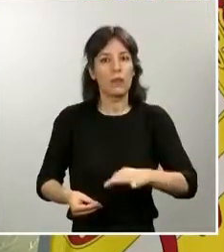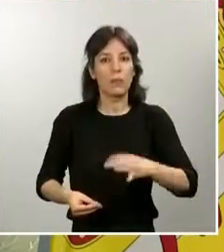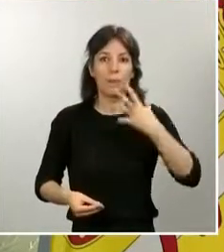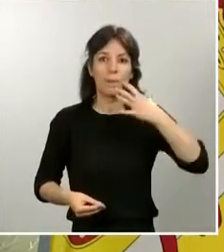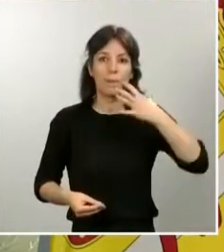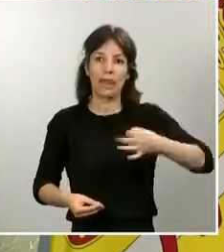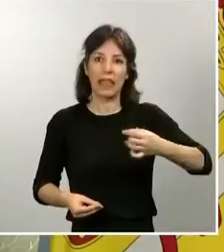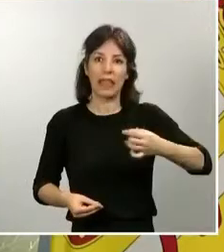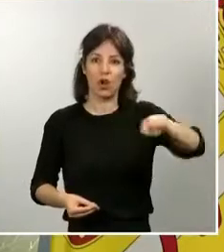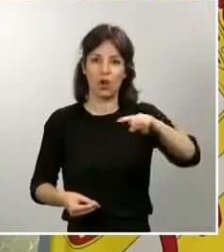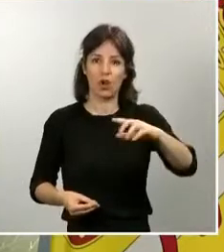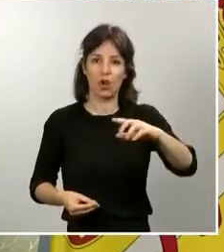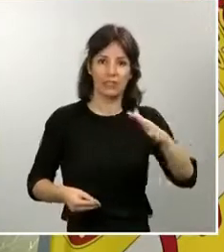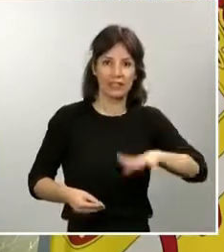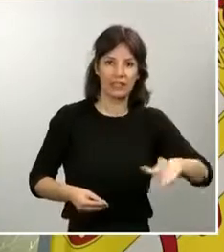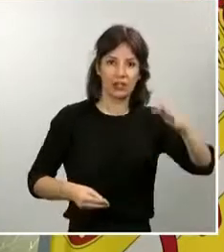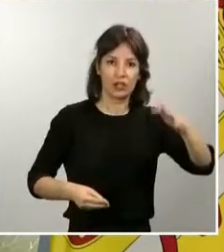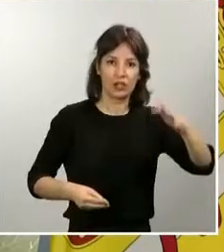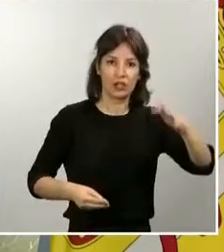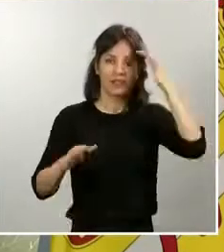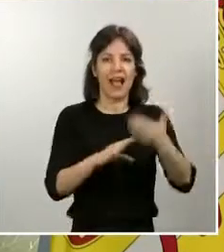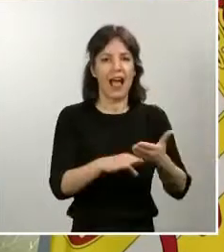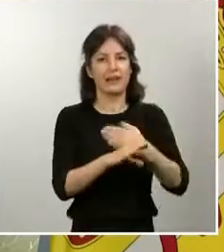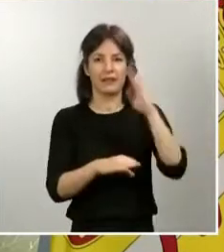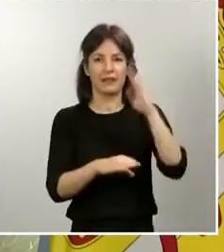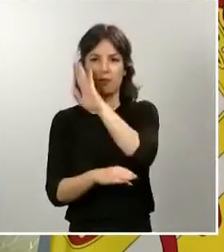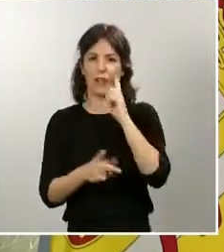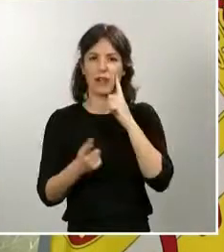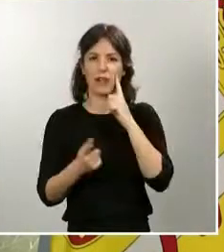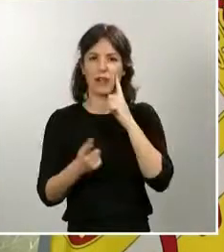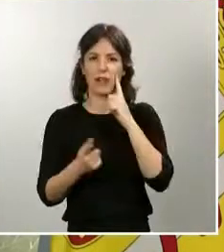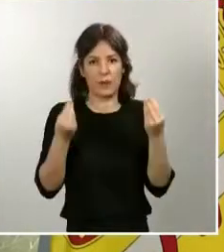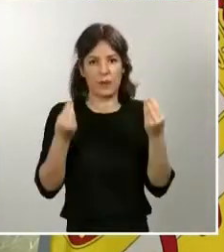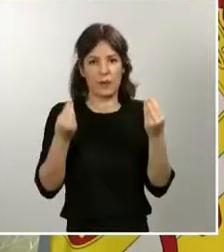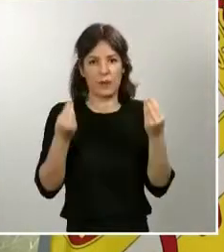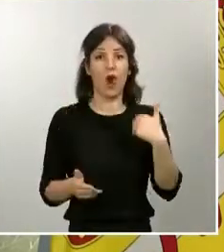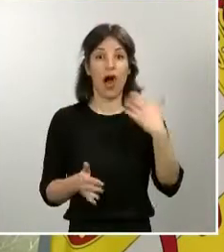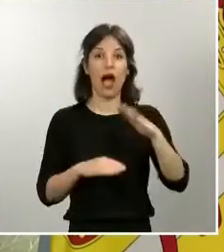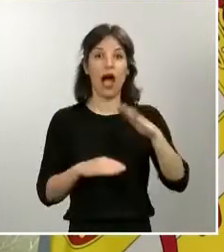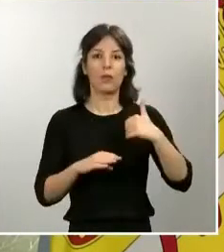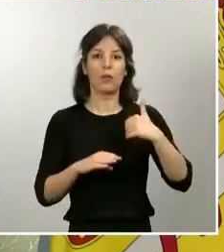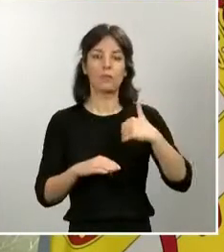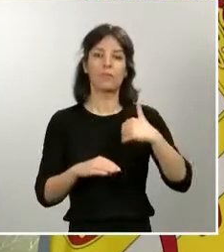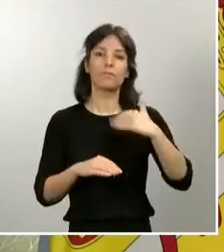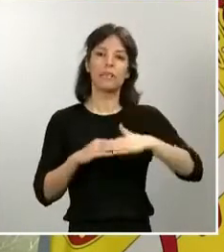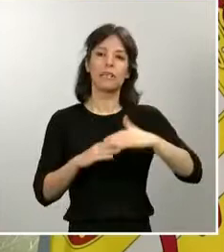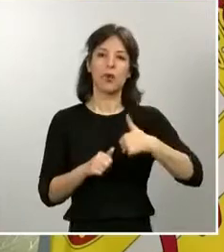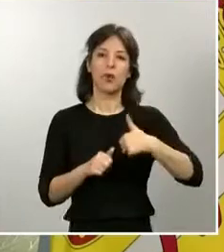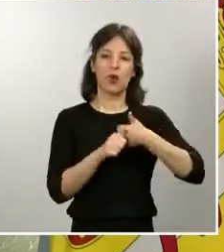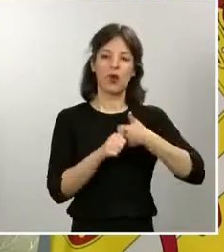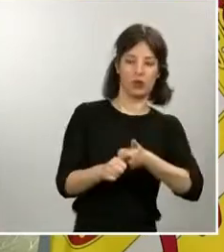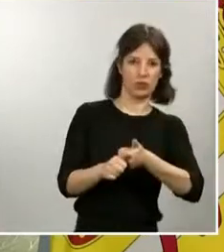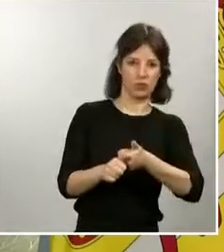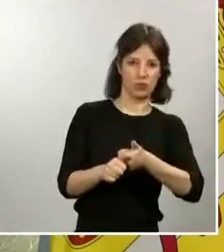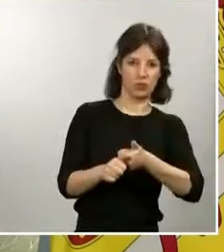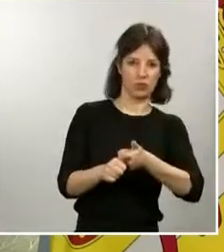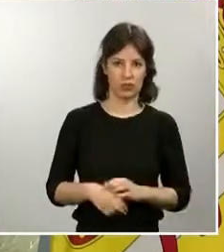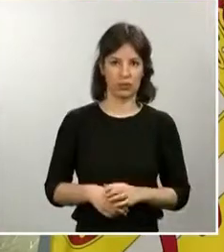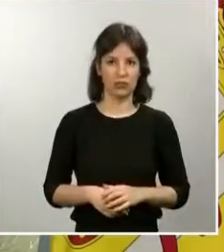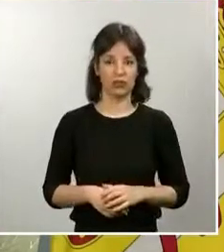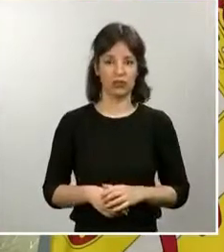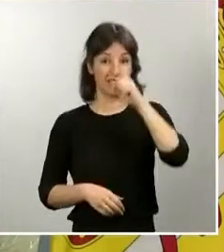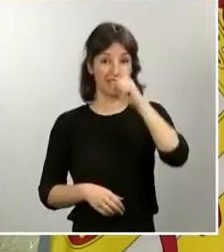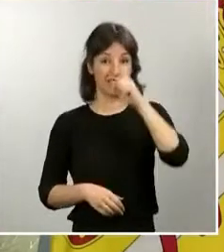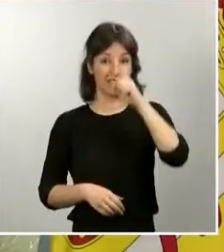no existe un adecuado control parental o una supervisión. Por este motivo, quiero recordarles que la